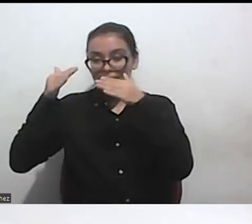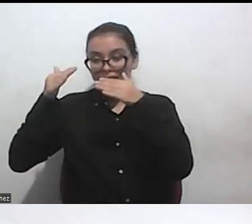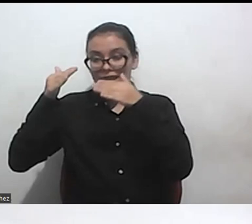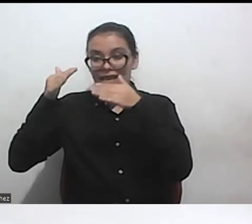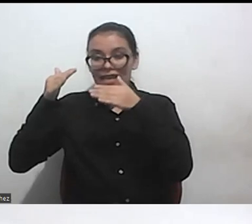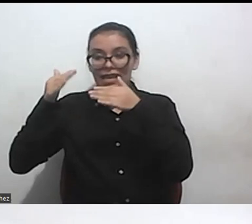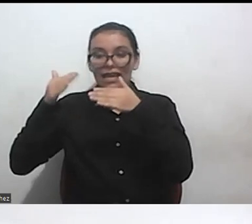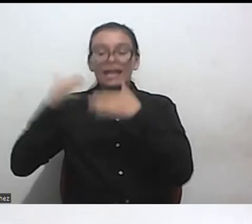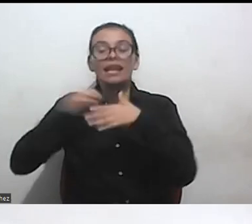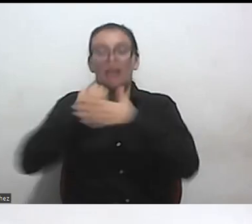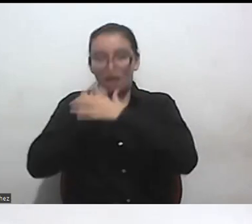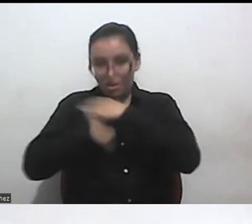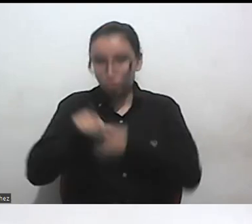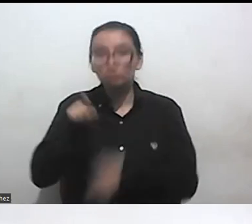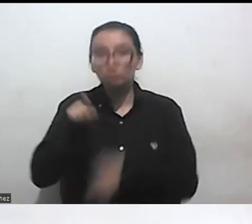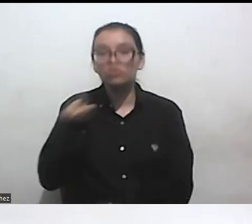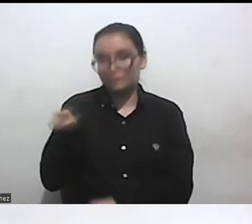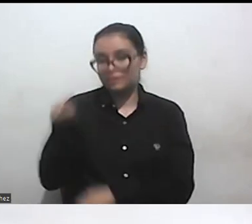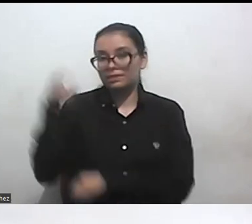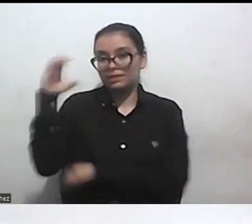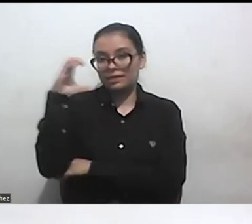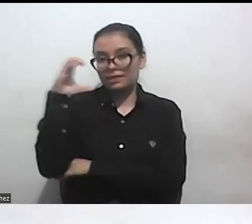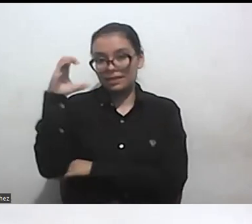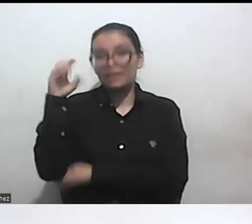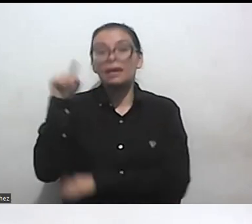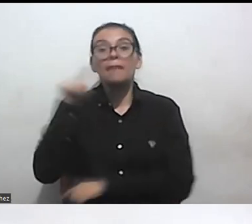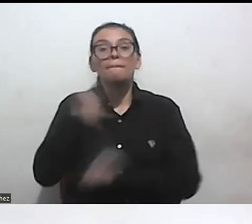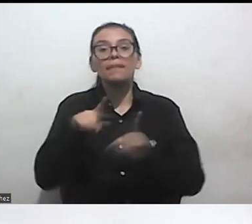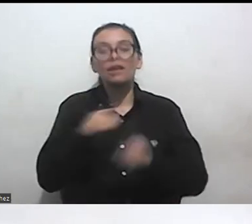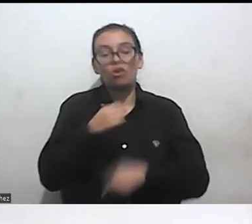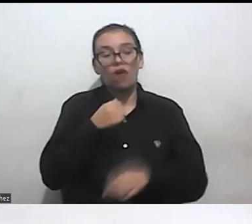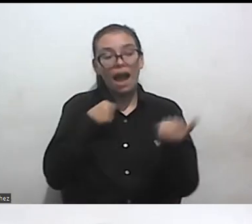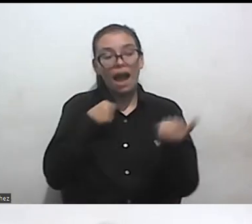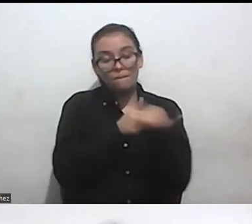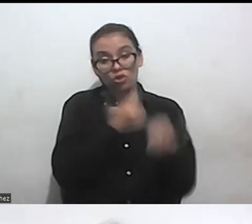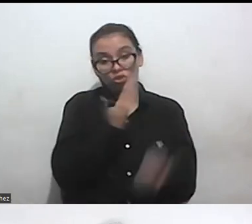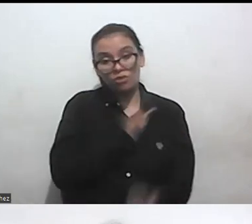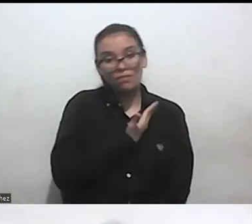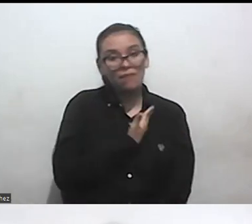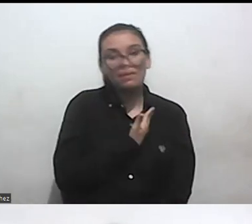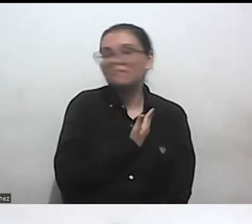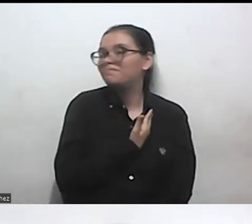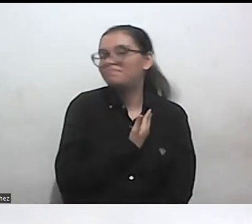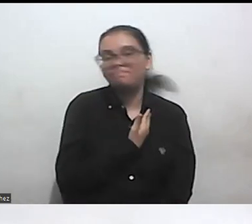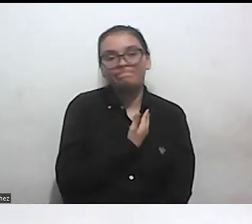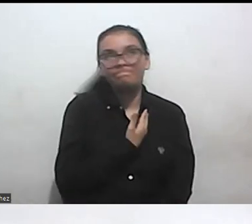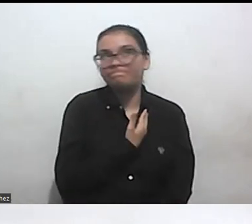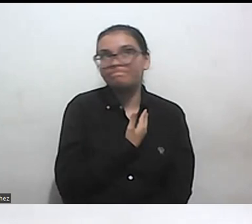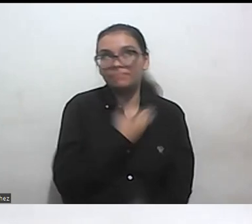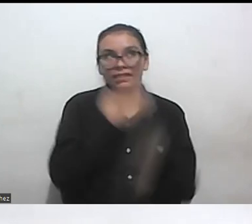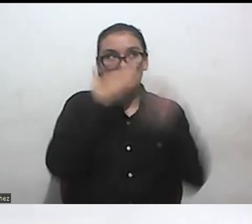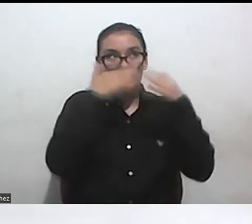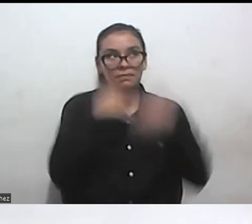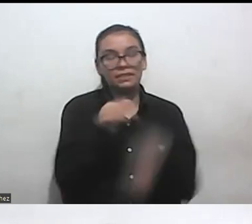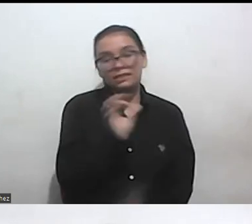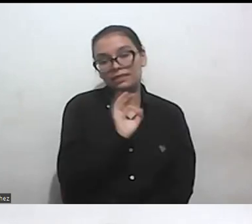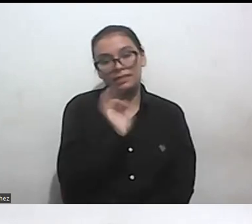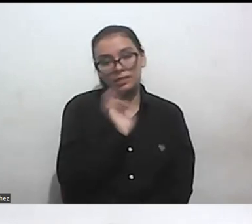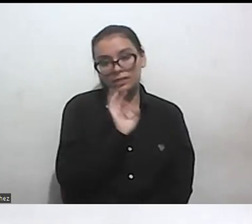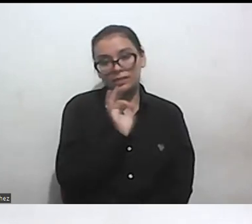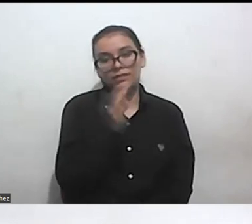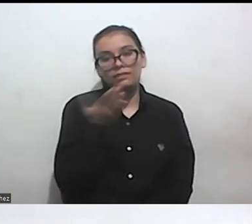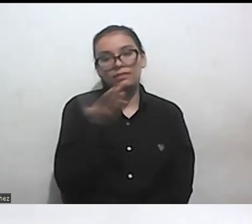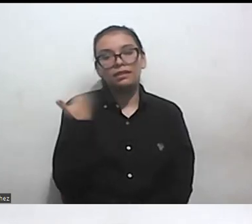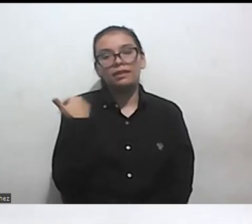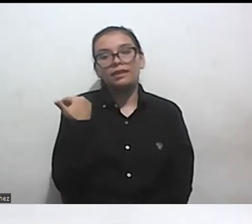incluso pero no en apoyo al maternaje y en eso sí creo que ahí en la que ha liderado esa discusión en la